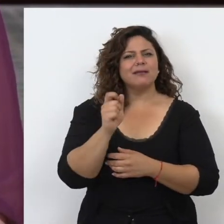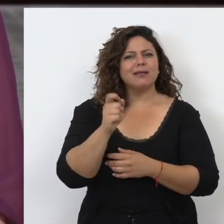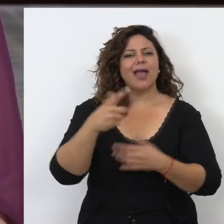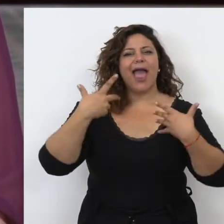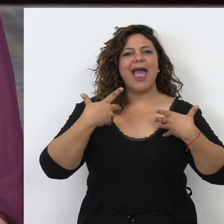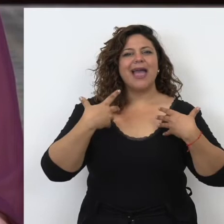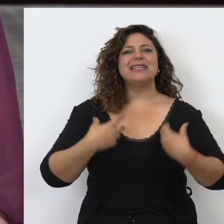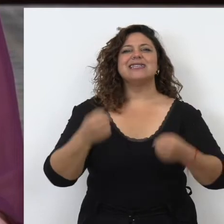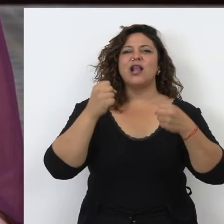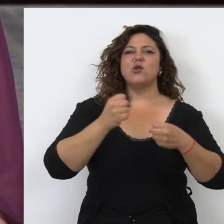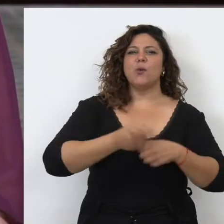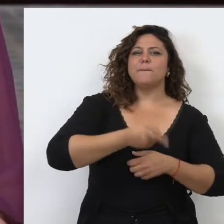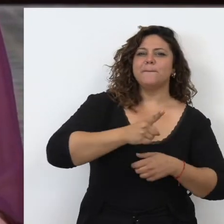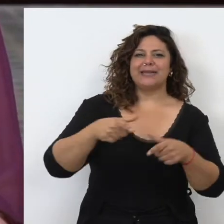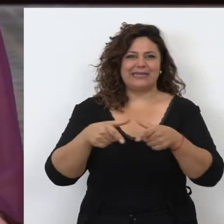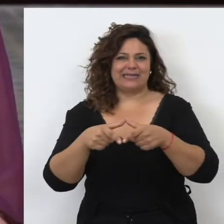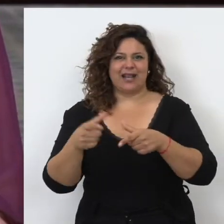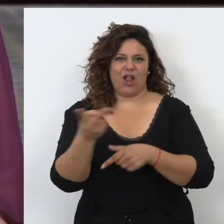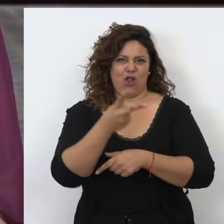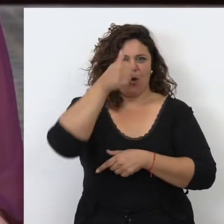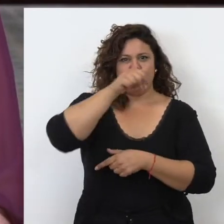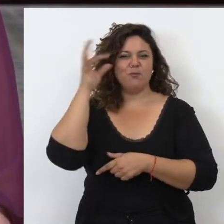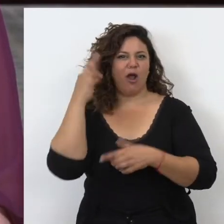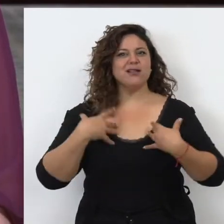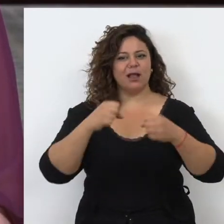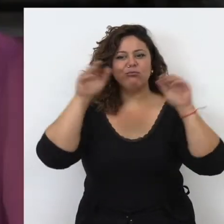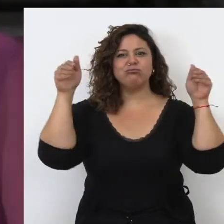ocasiones, a la salud genital, tanto de hombres como de mujeres.